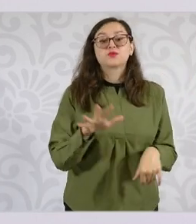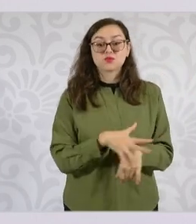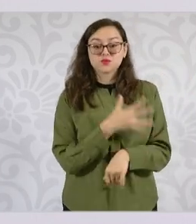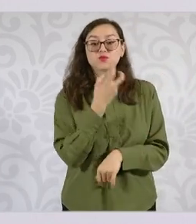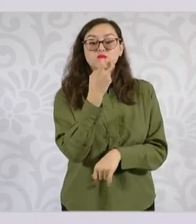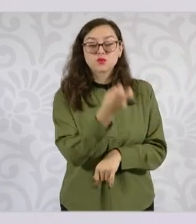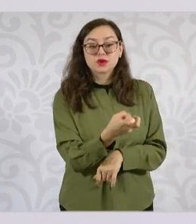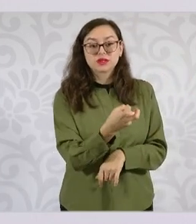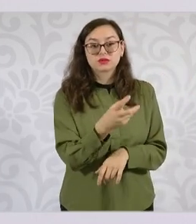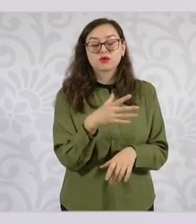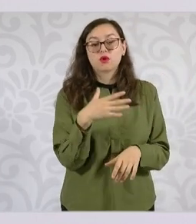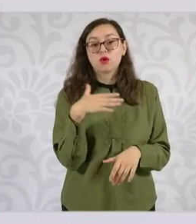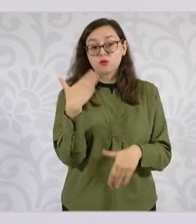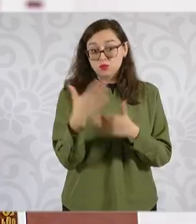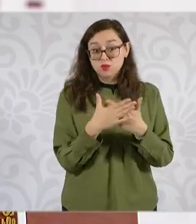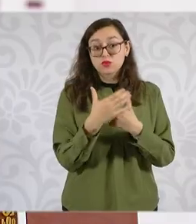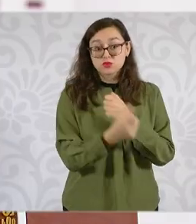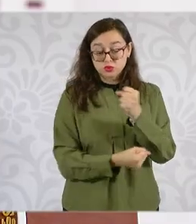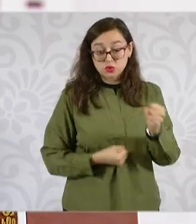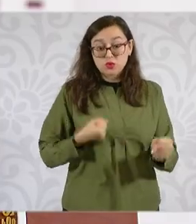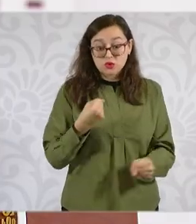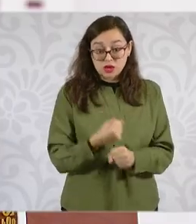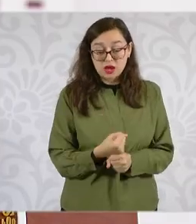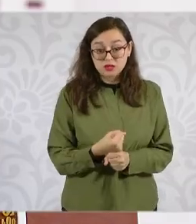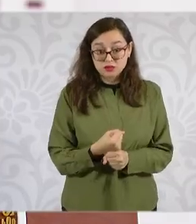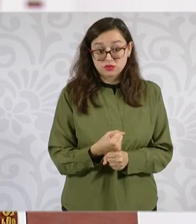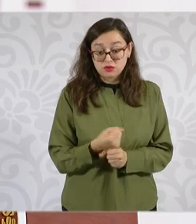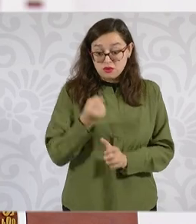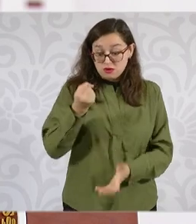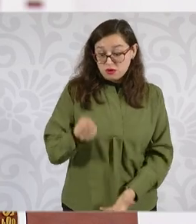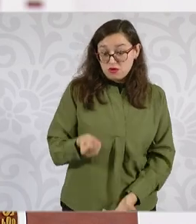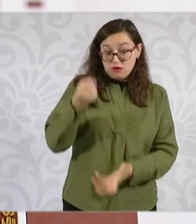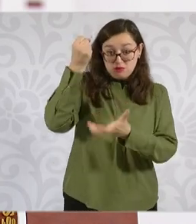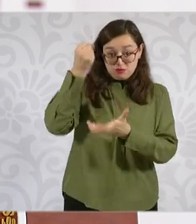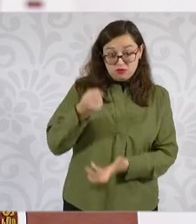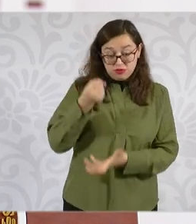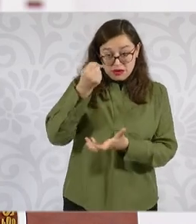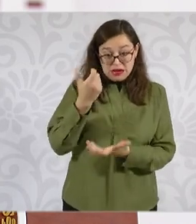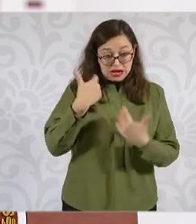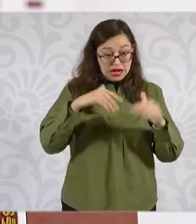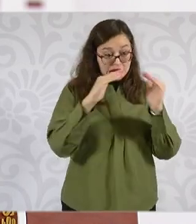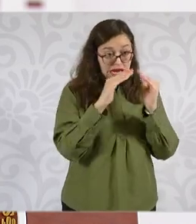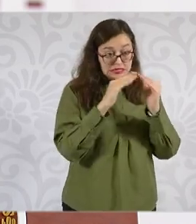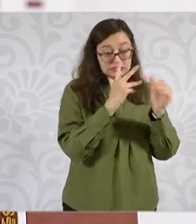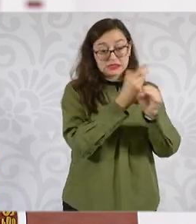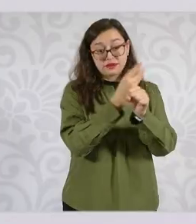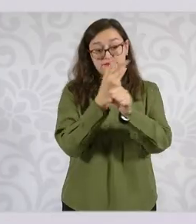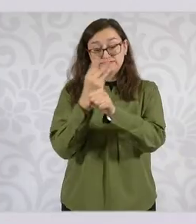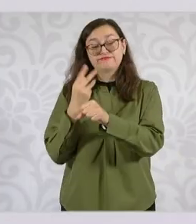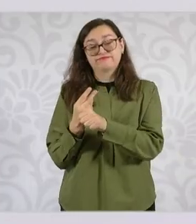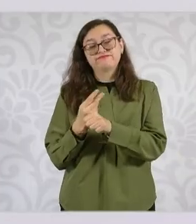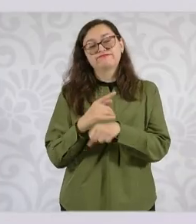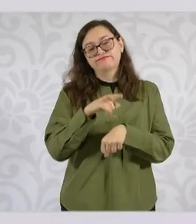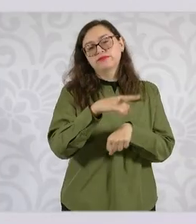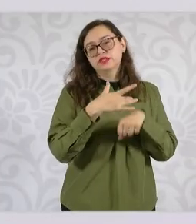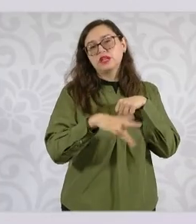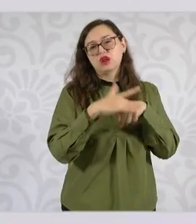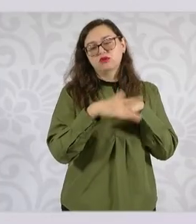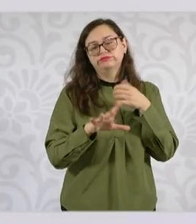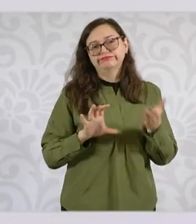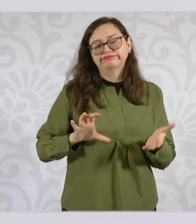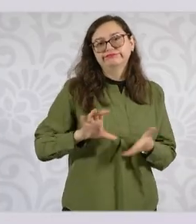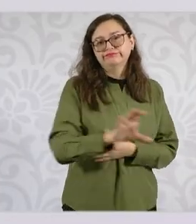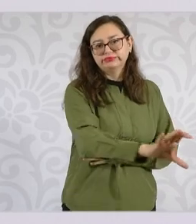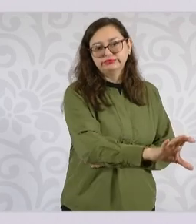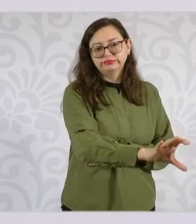particularmente el próximo año la mayor parte del presupuesto de mejoramiento de vivienda para el oriente del Estado de México.